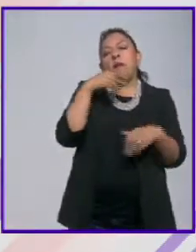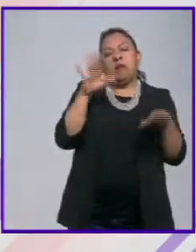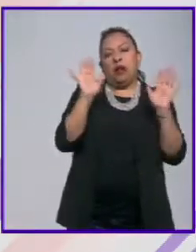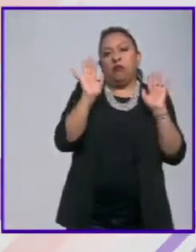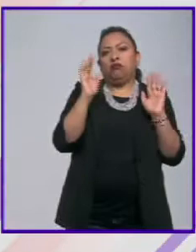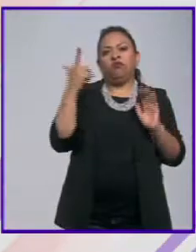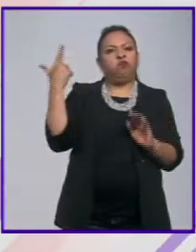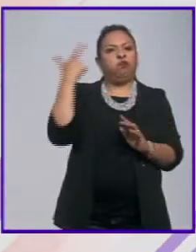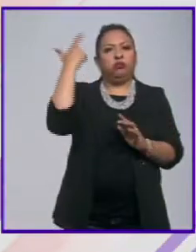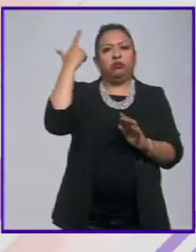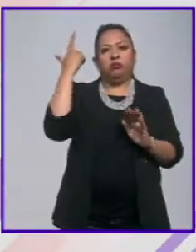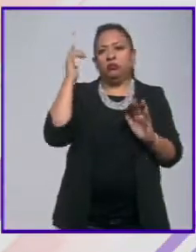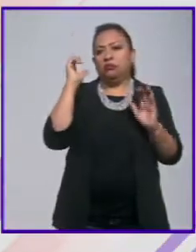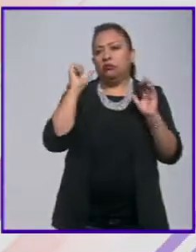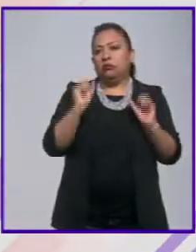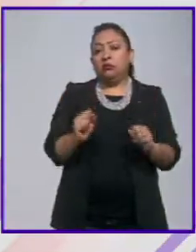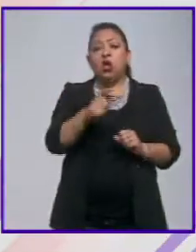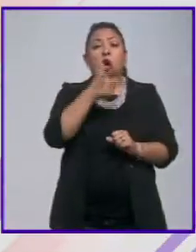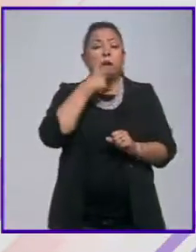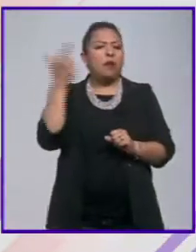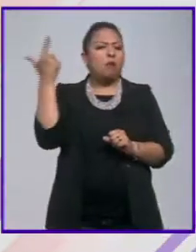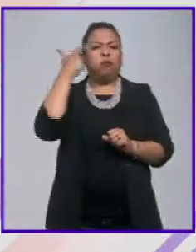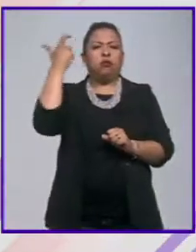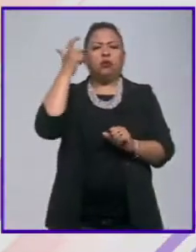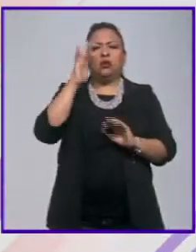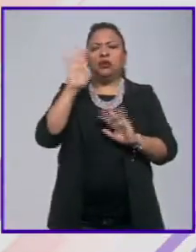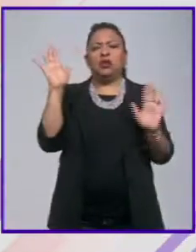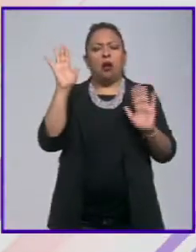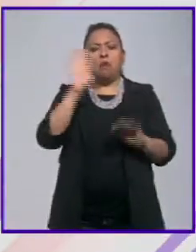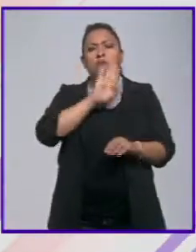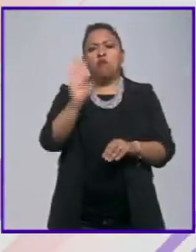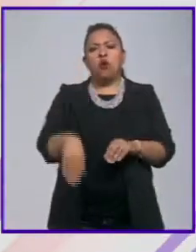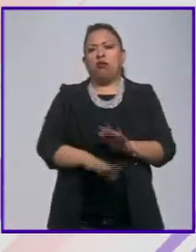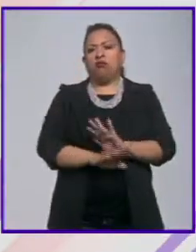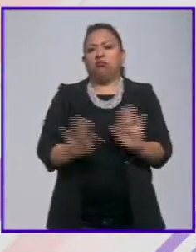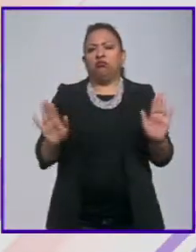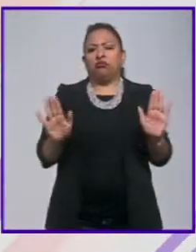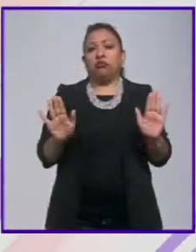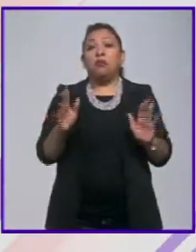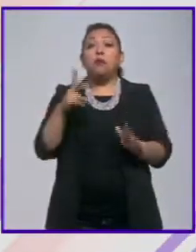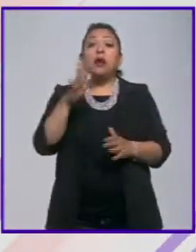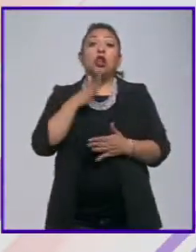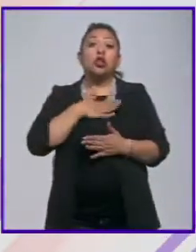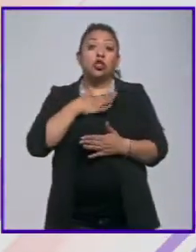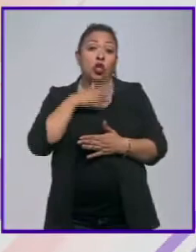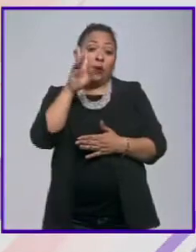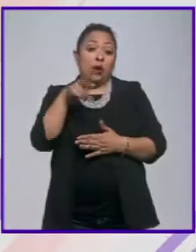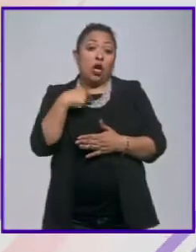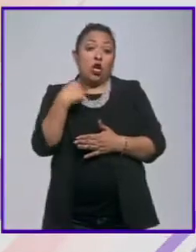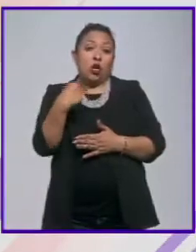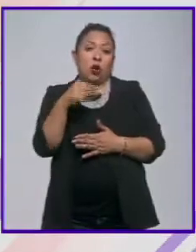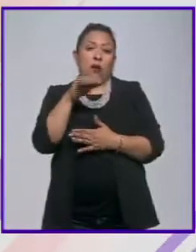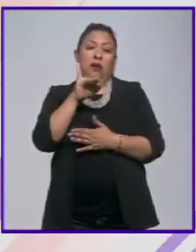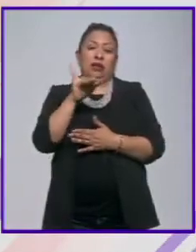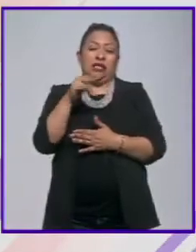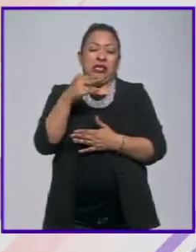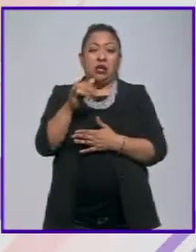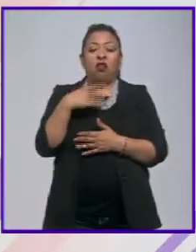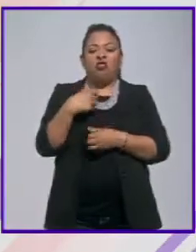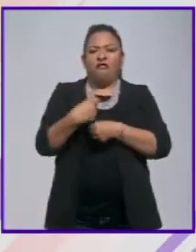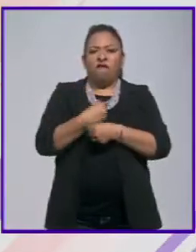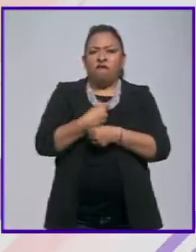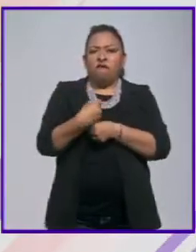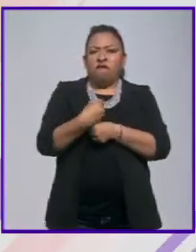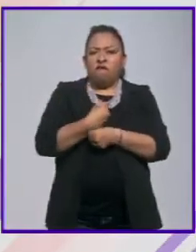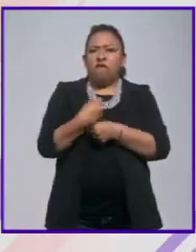me pegan un tiro. El sicario me dispara a la cabeza y me mata. Pero como era Ginette Bedoya, me torturaron por